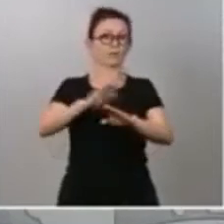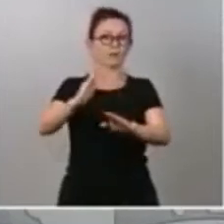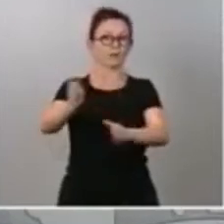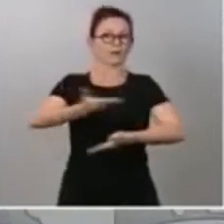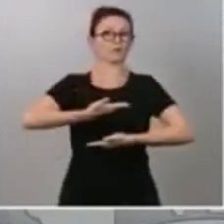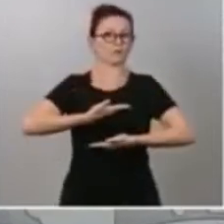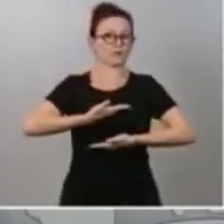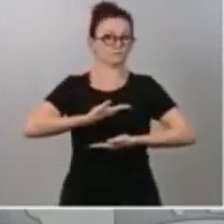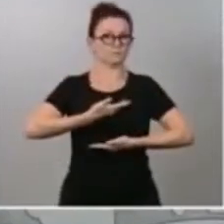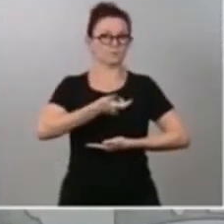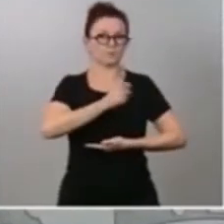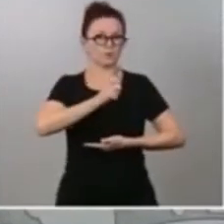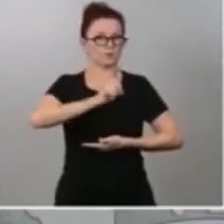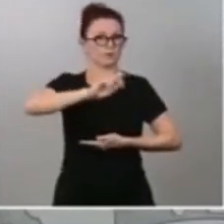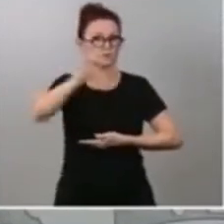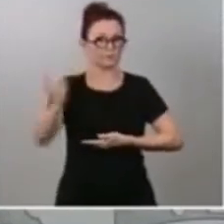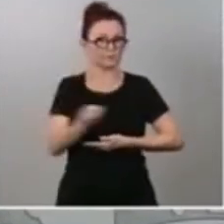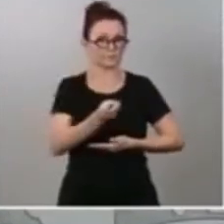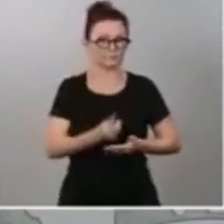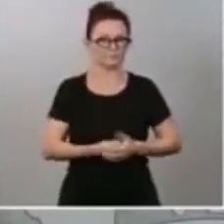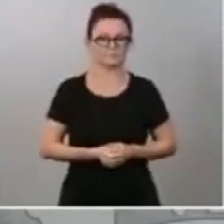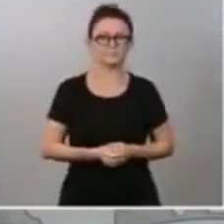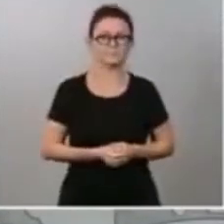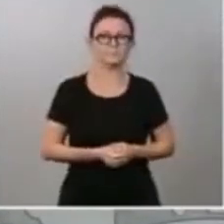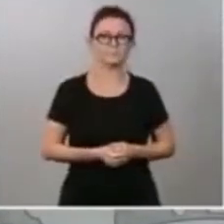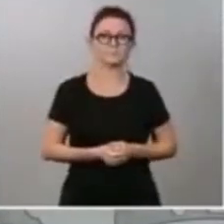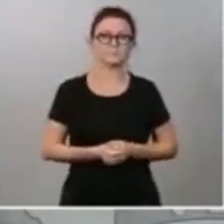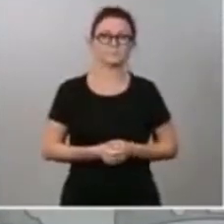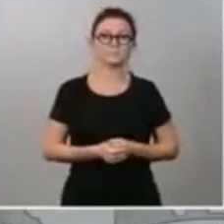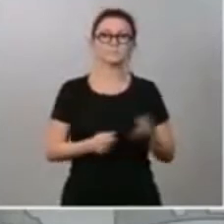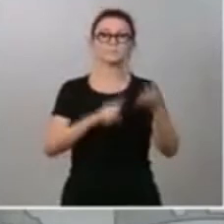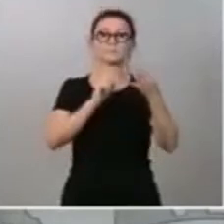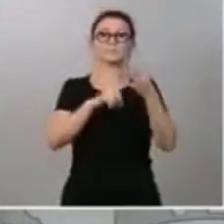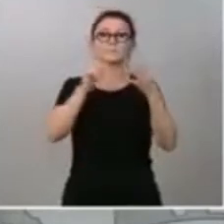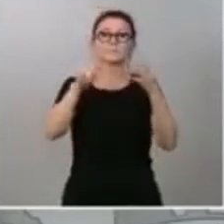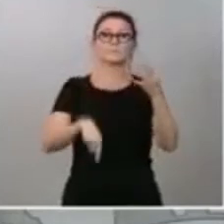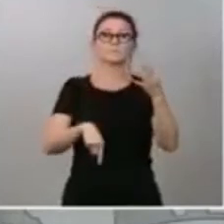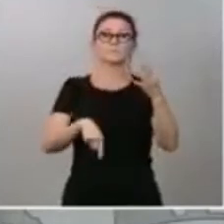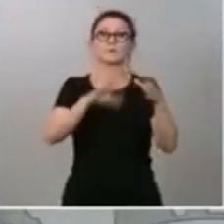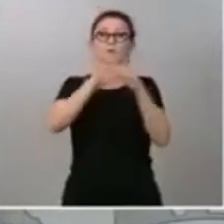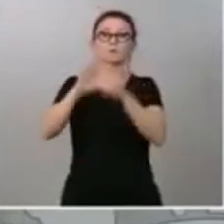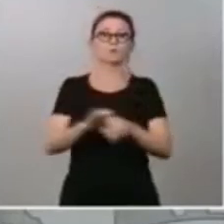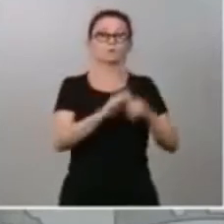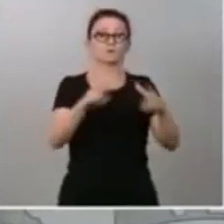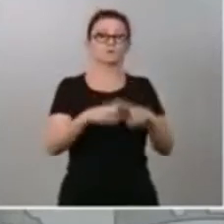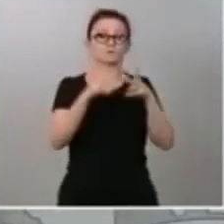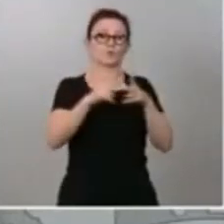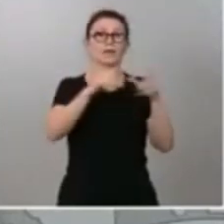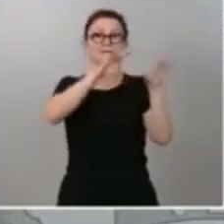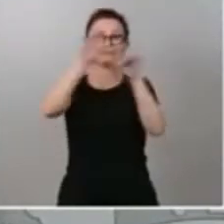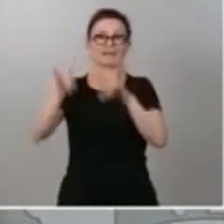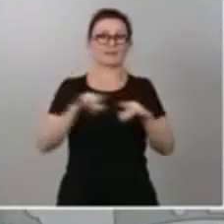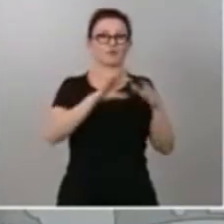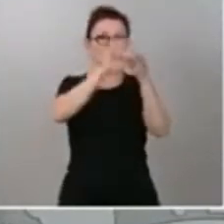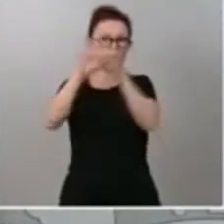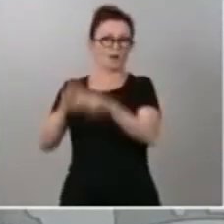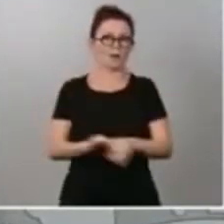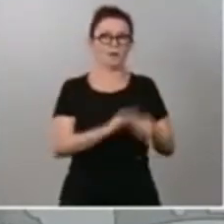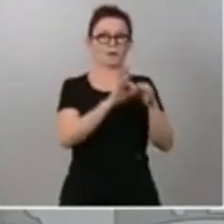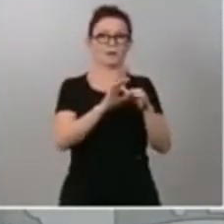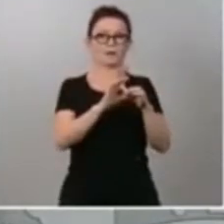seguridad del Estado. En cuarto lugar, la cohesión social y territorial. Cohesión social entre los españoles,